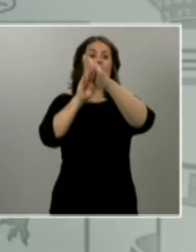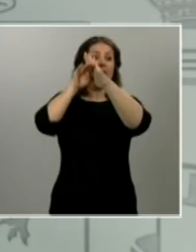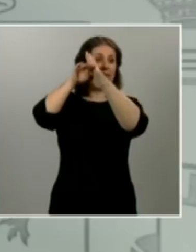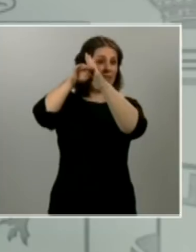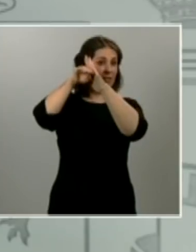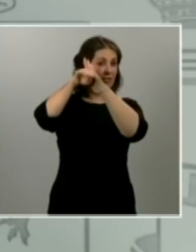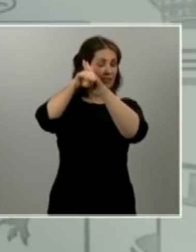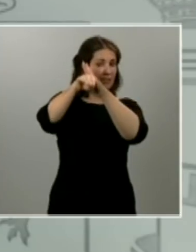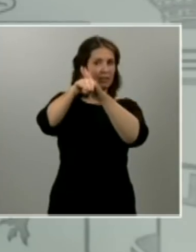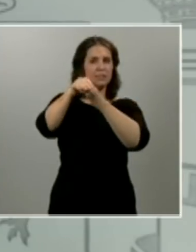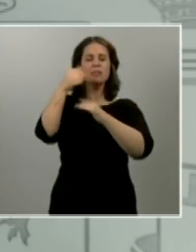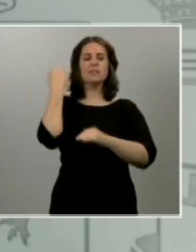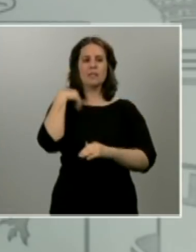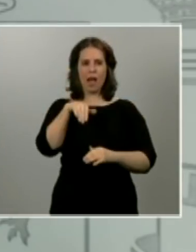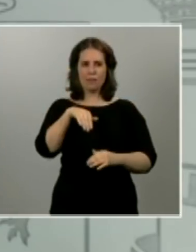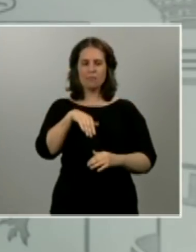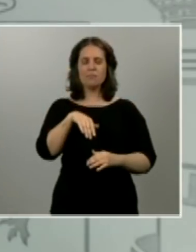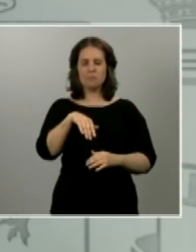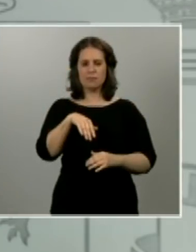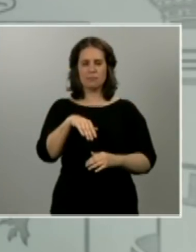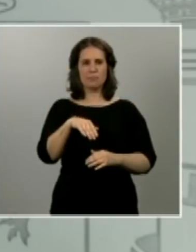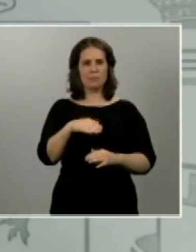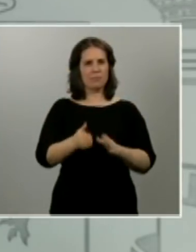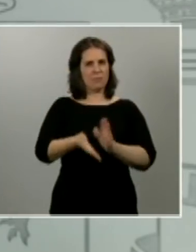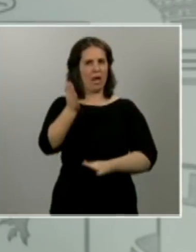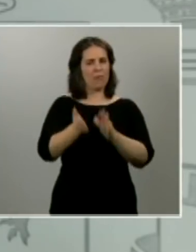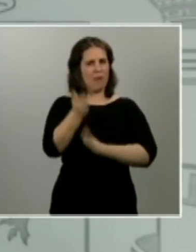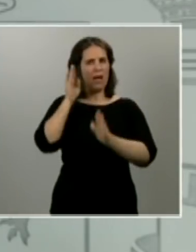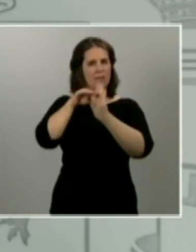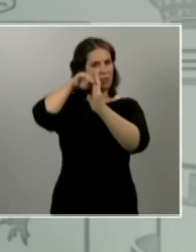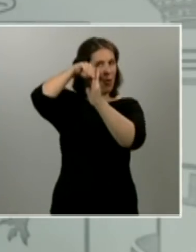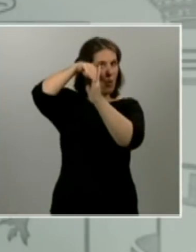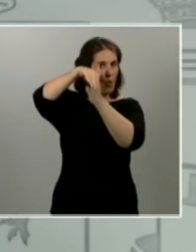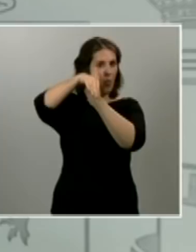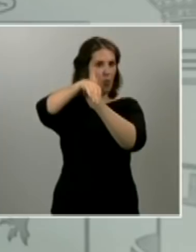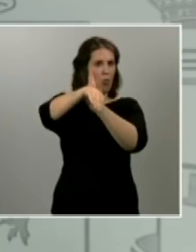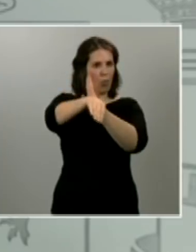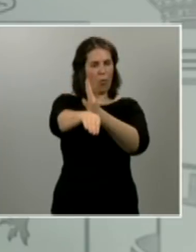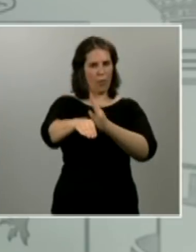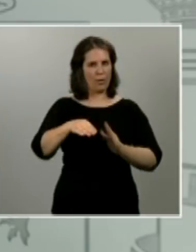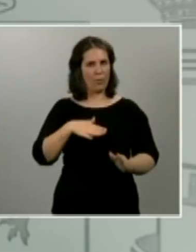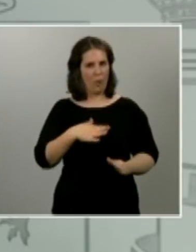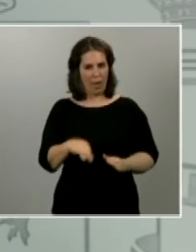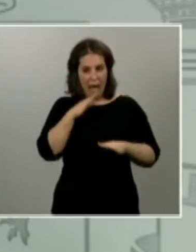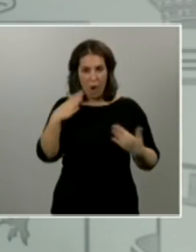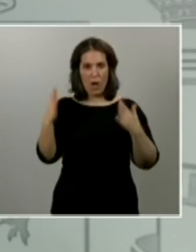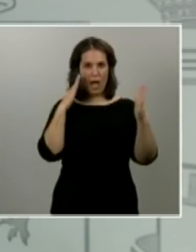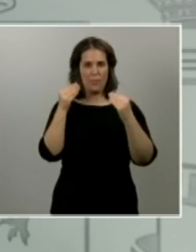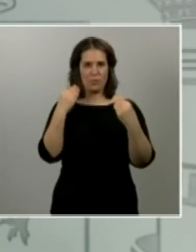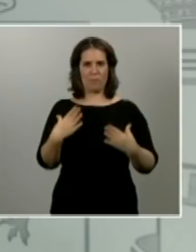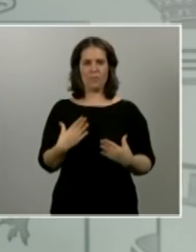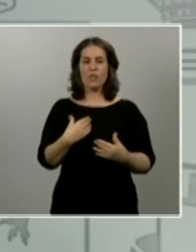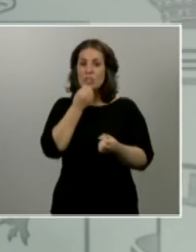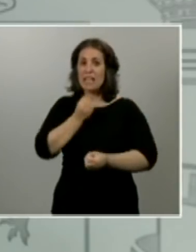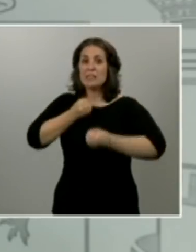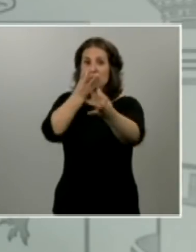estamos en condiciones de doblegar la curva de expansión de la epidemia. Transmito este mensaje, por supuesto, con